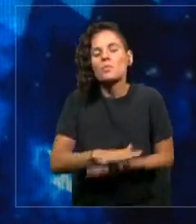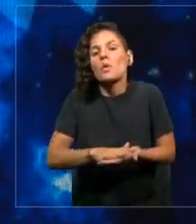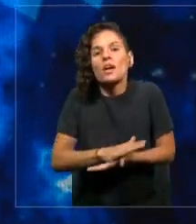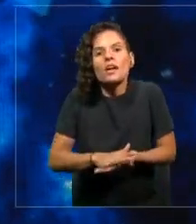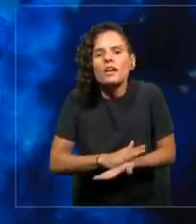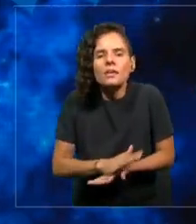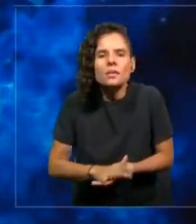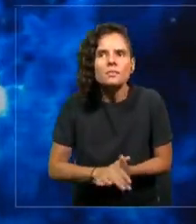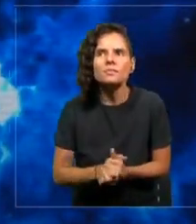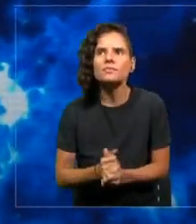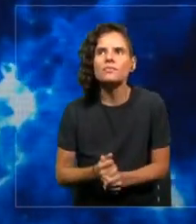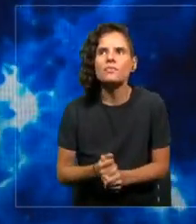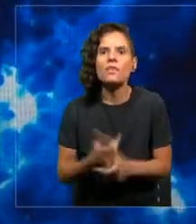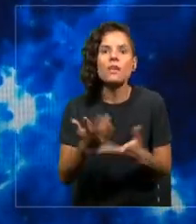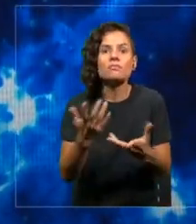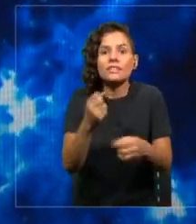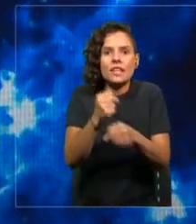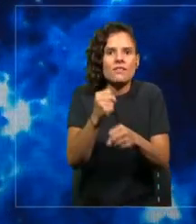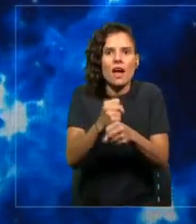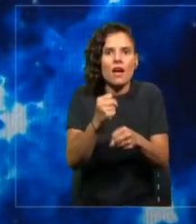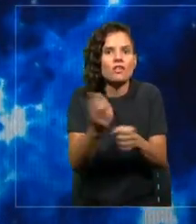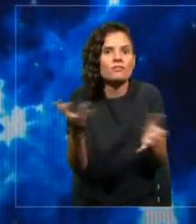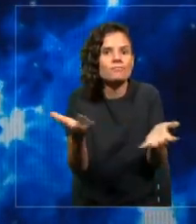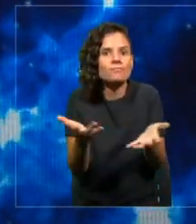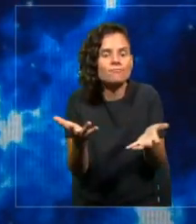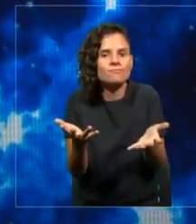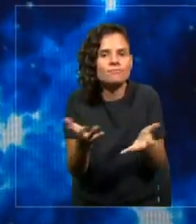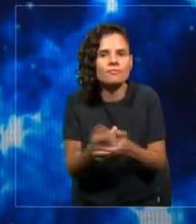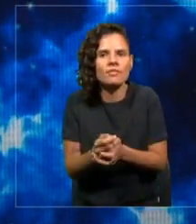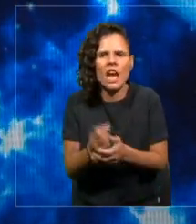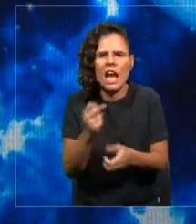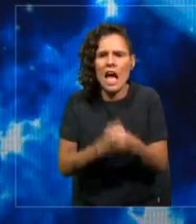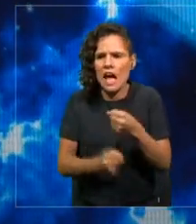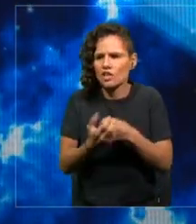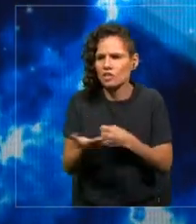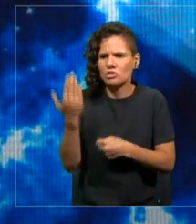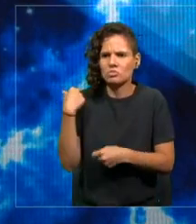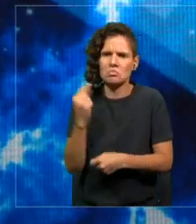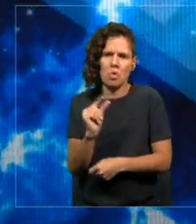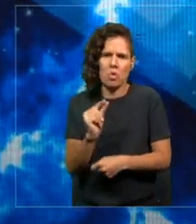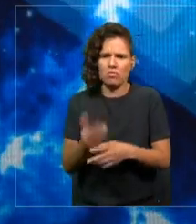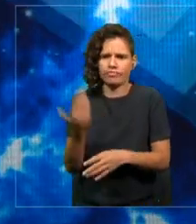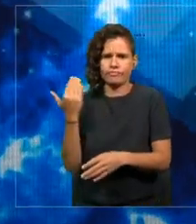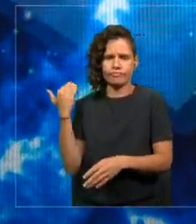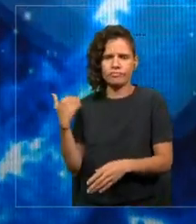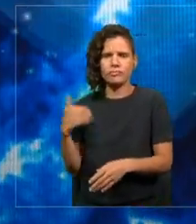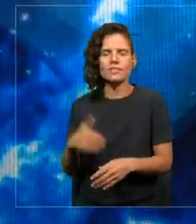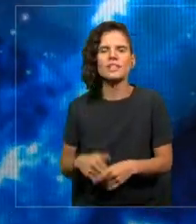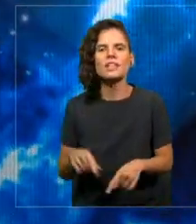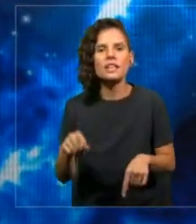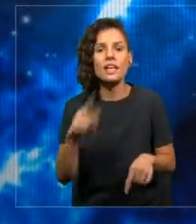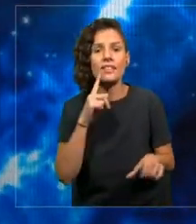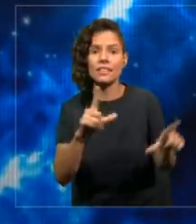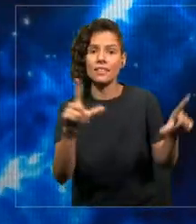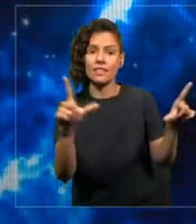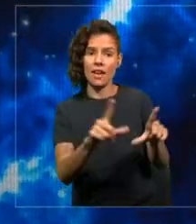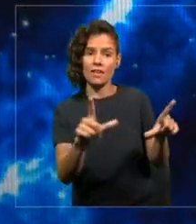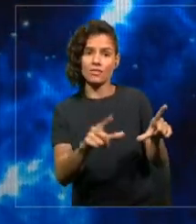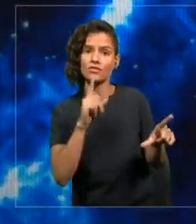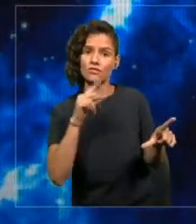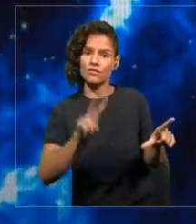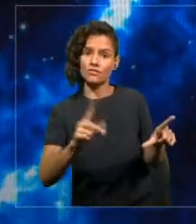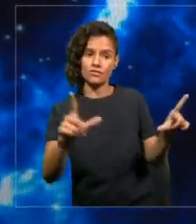trabajan. Hace unos pocos años, yo me acuerdo de eso, la televisión, había